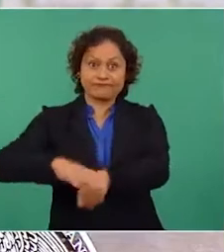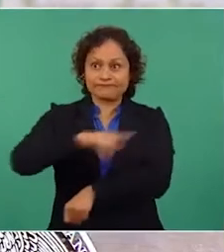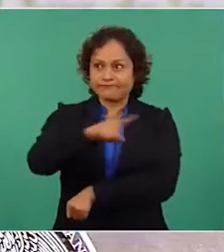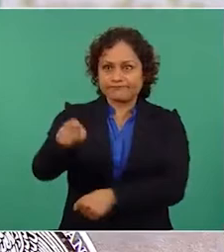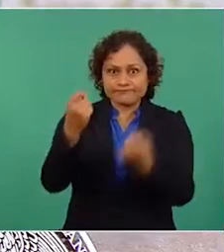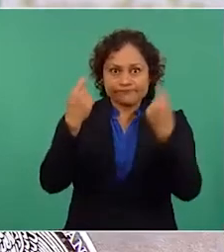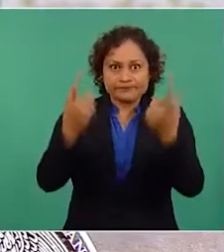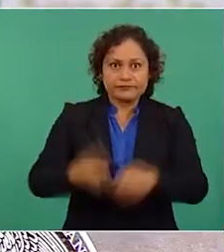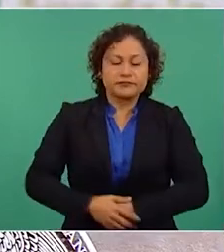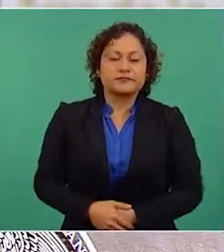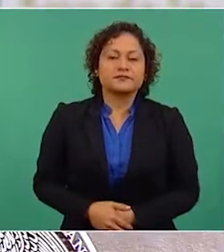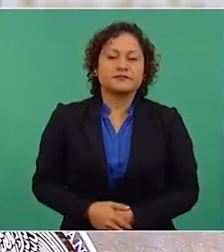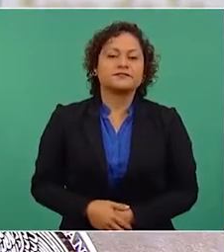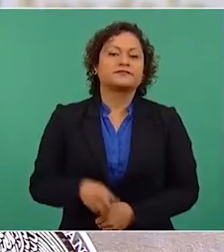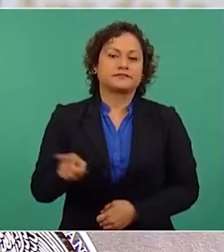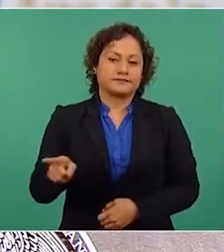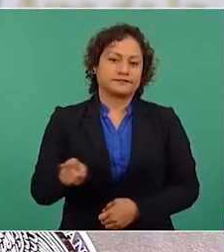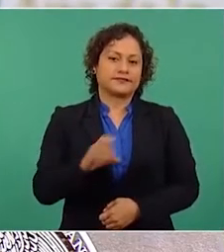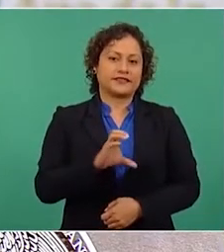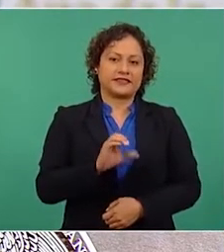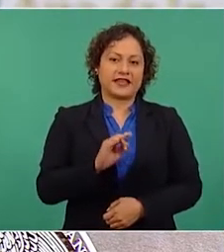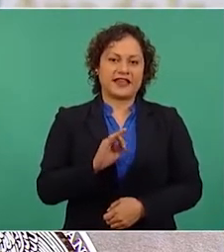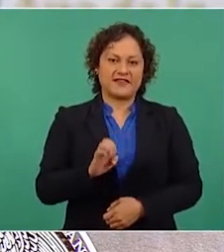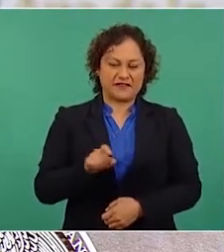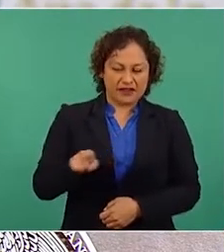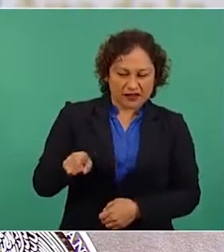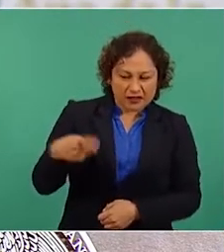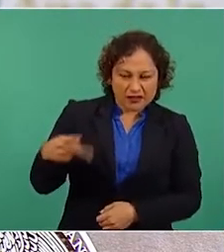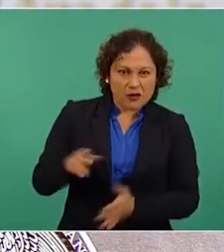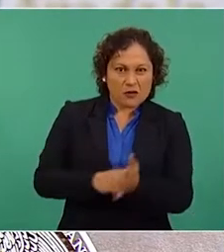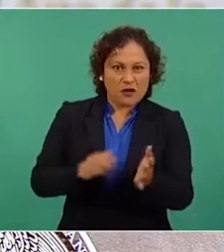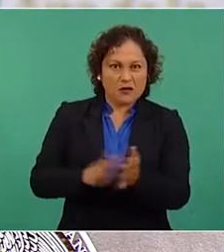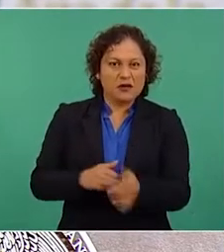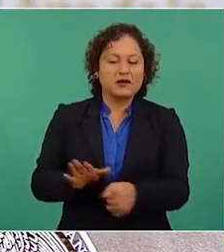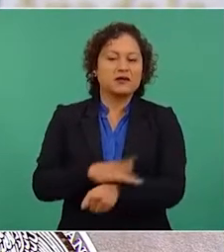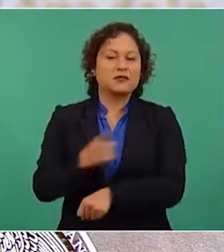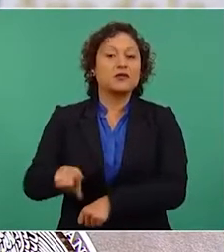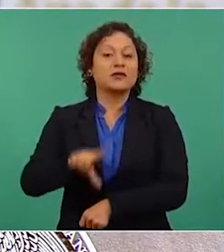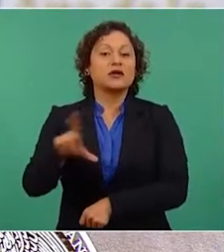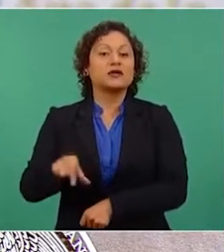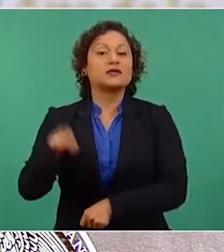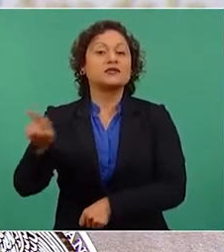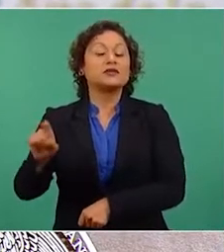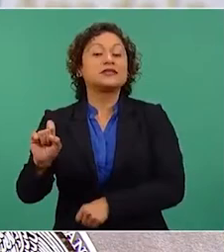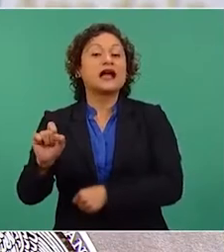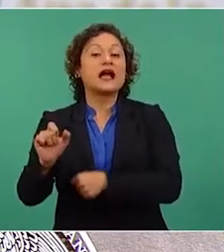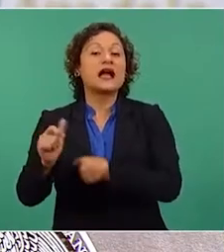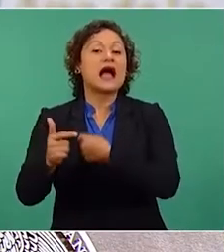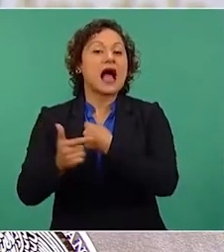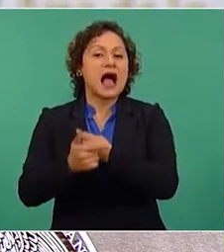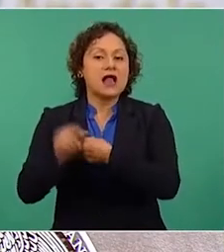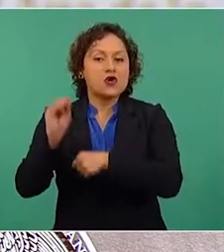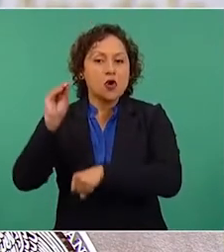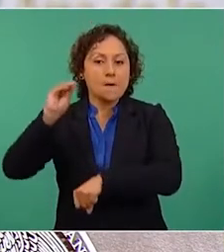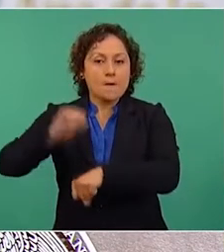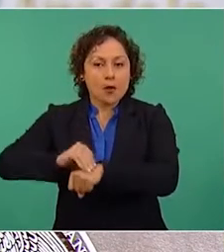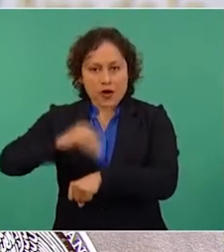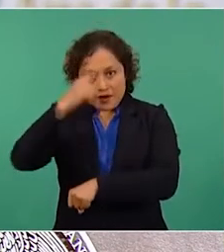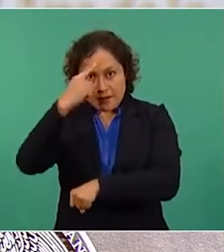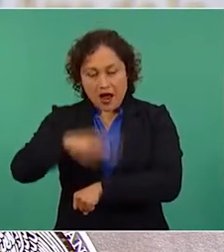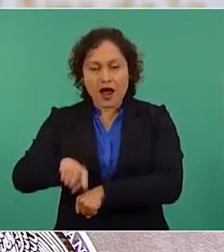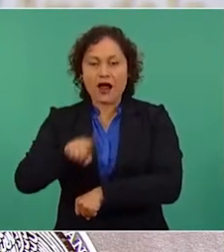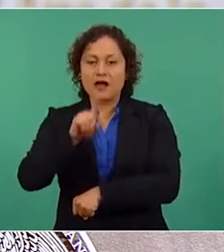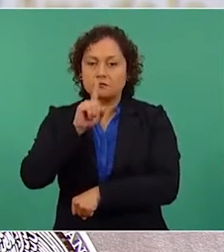la CFE, resulta hasta sospechoso, porque el diario español cita fuentes anónimas en una nota que puede provocar alarma